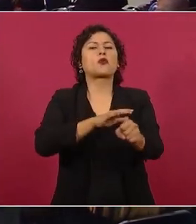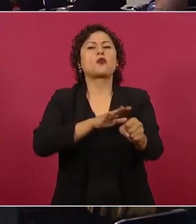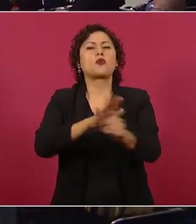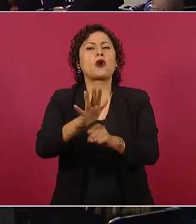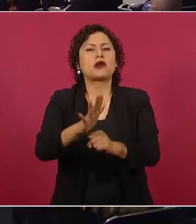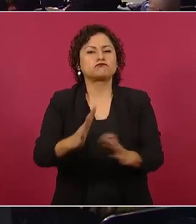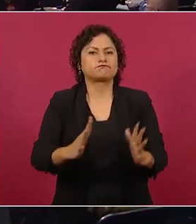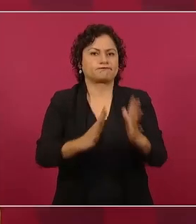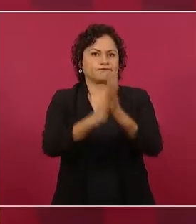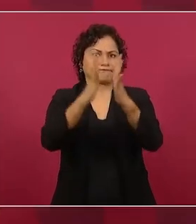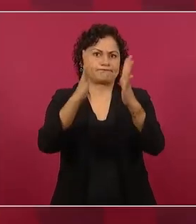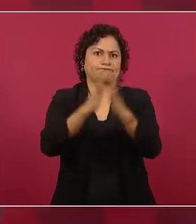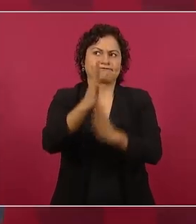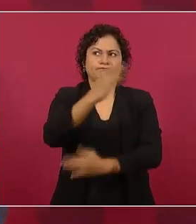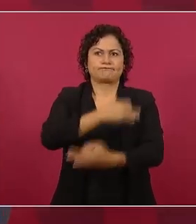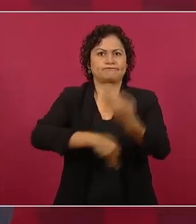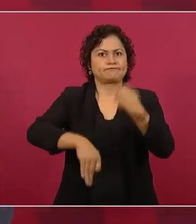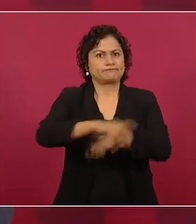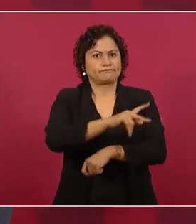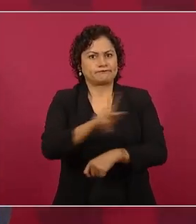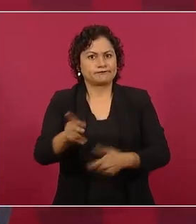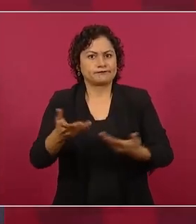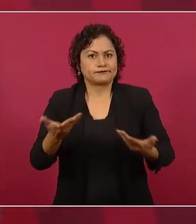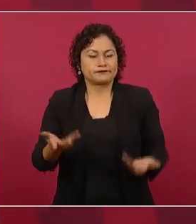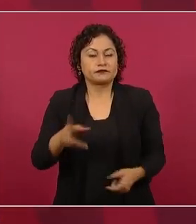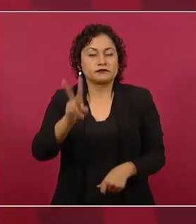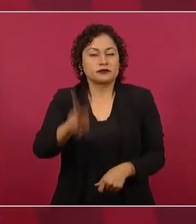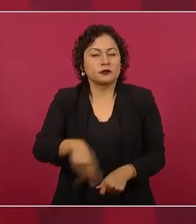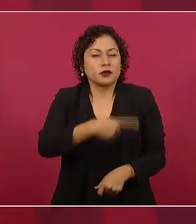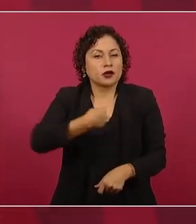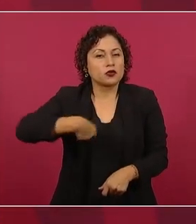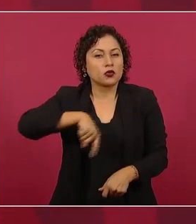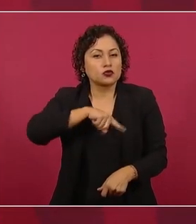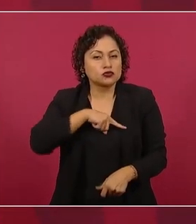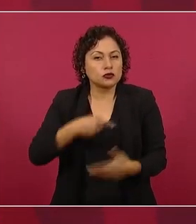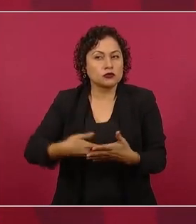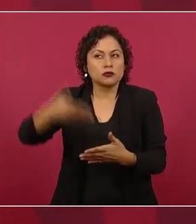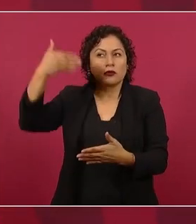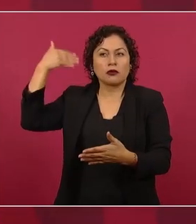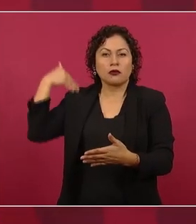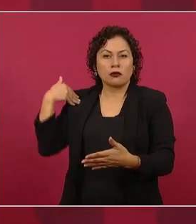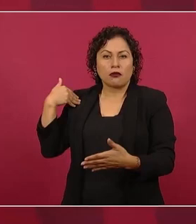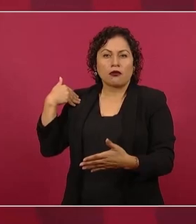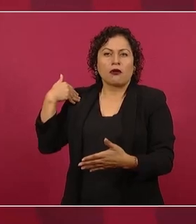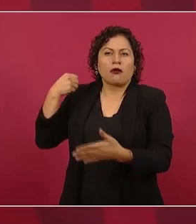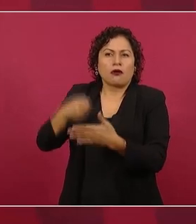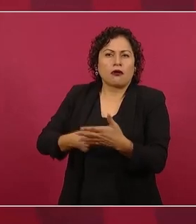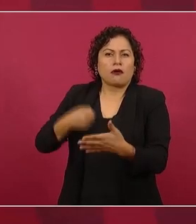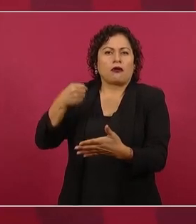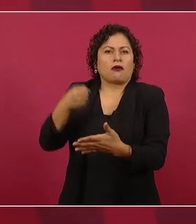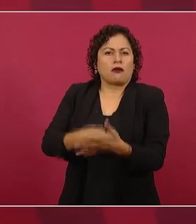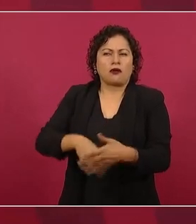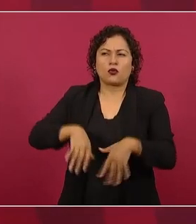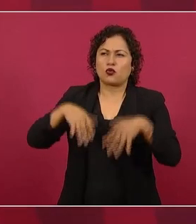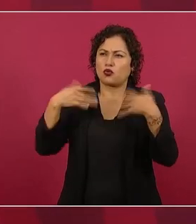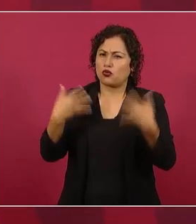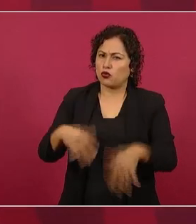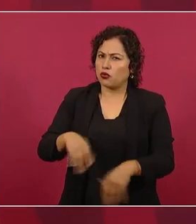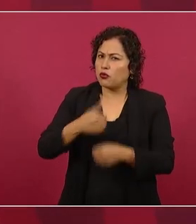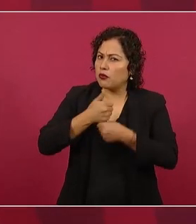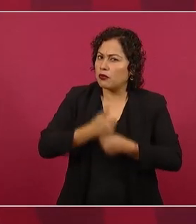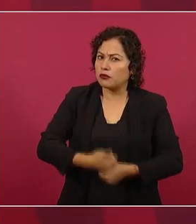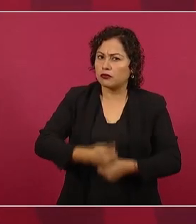hemos padecido durante años de fraudes electorales,